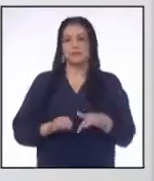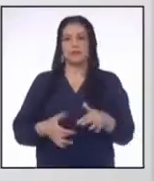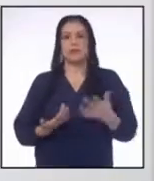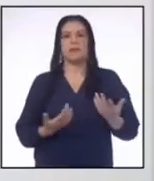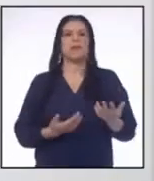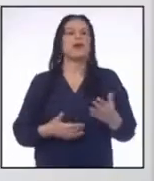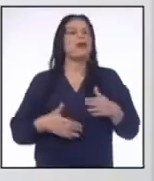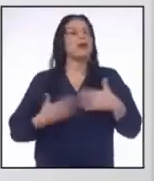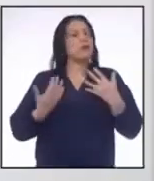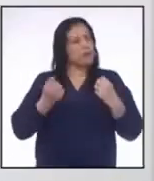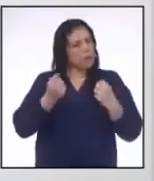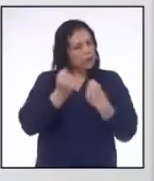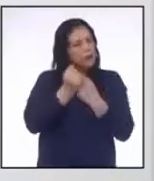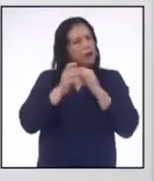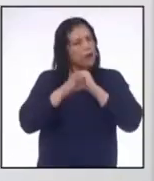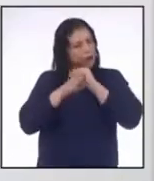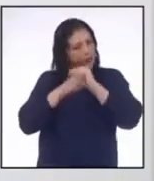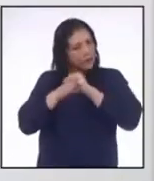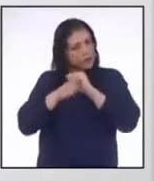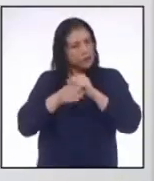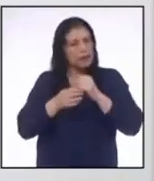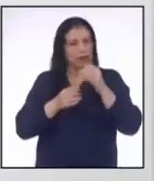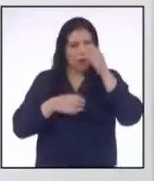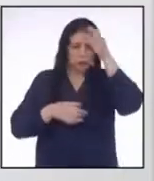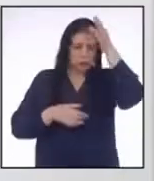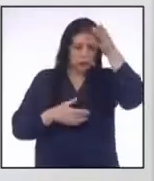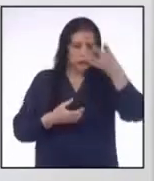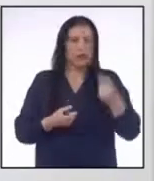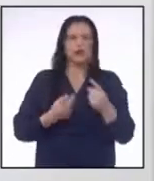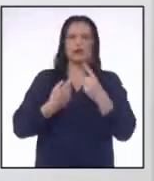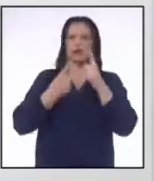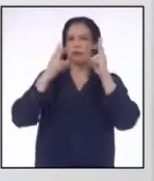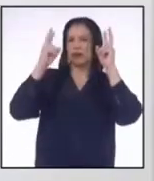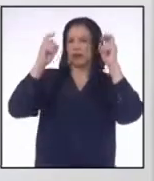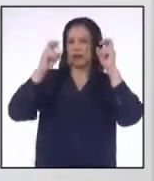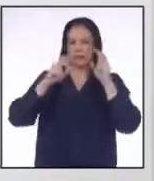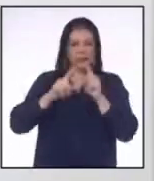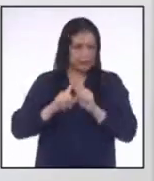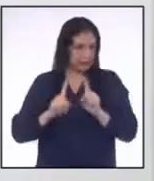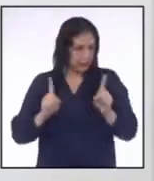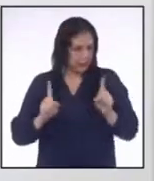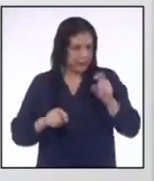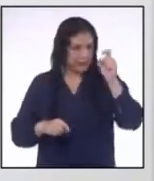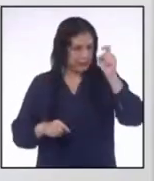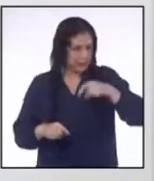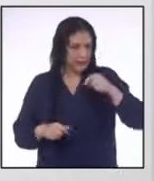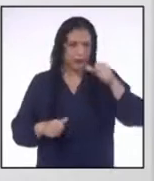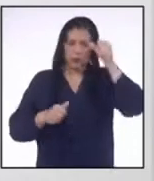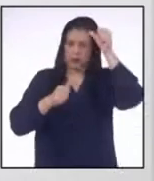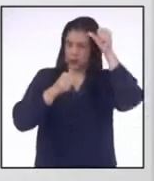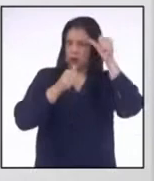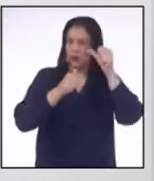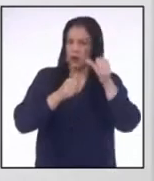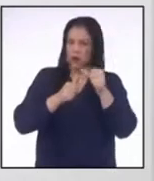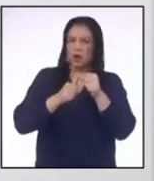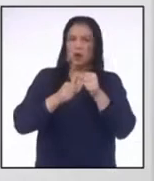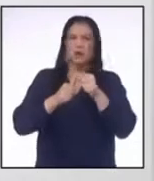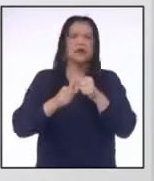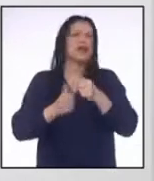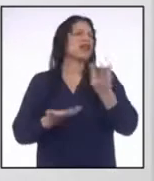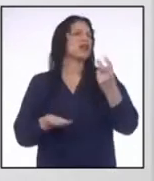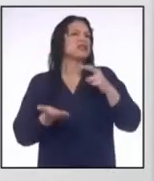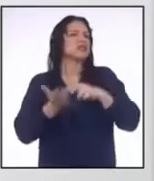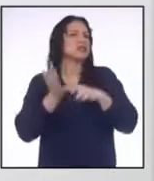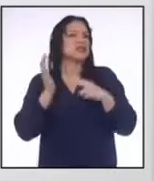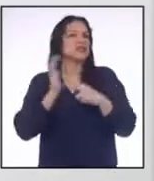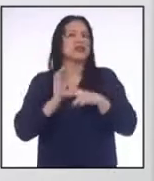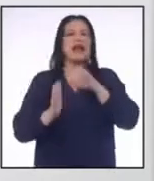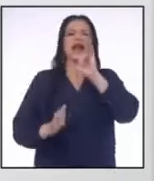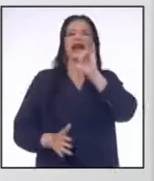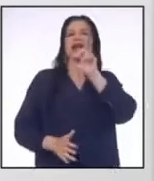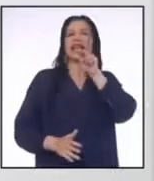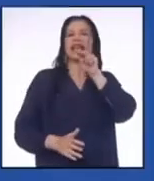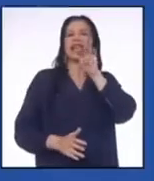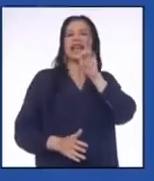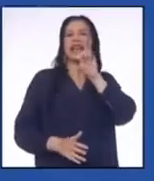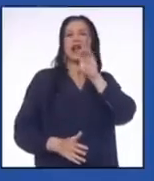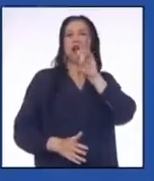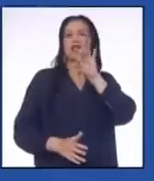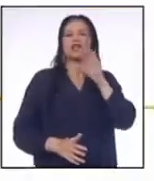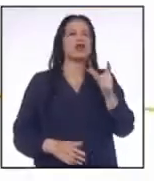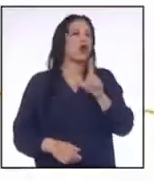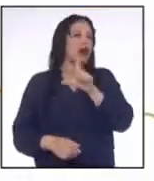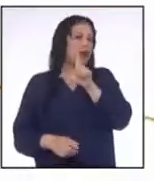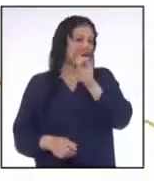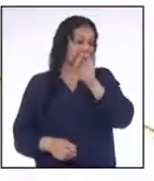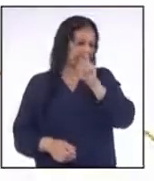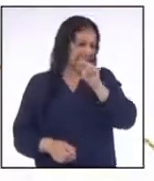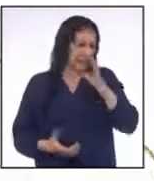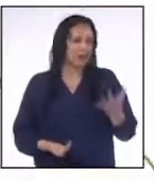Para afianzar nuestro conocimiento Sobre las desigualdades Debemos recordar Lo que es una inequación lineal